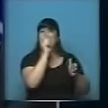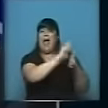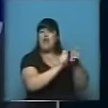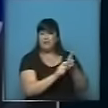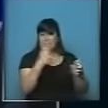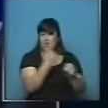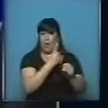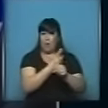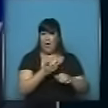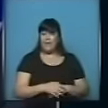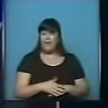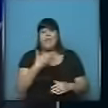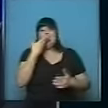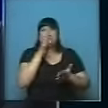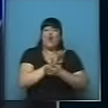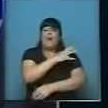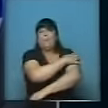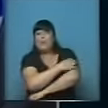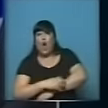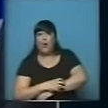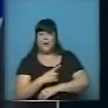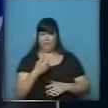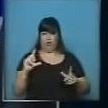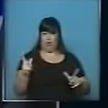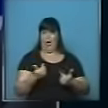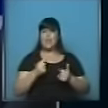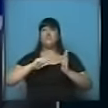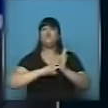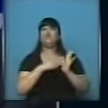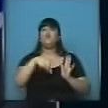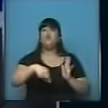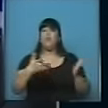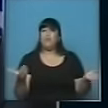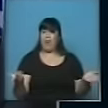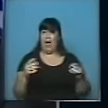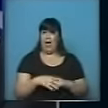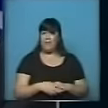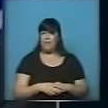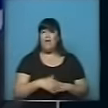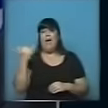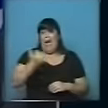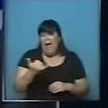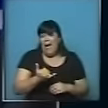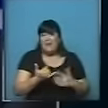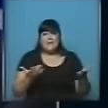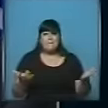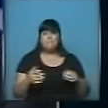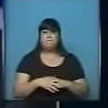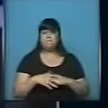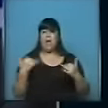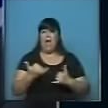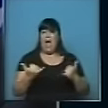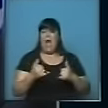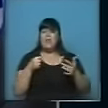¿Cómo tanto habla de la pobreza y cómo puede ser que una ciudad que viene recibiendo permanentemente el